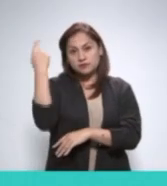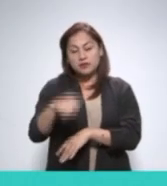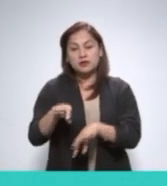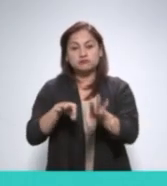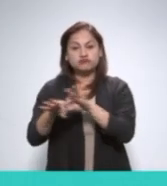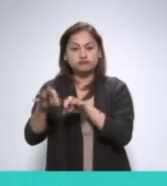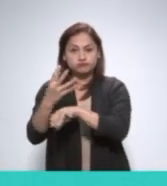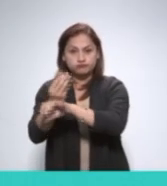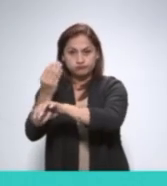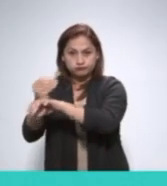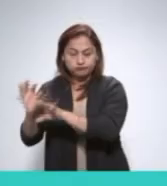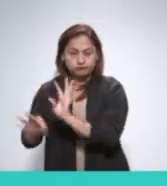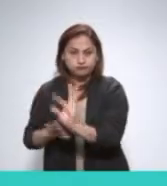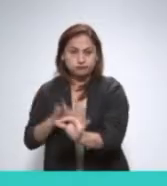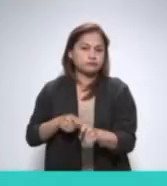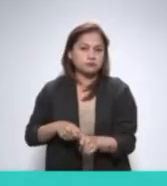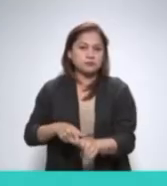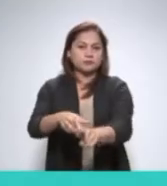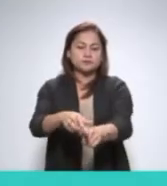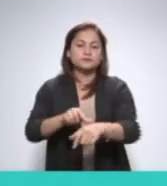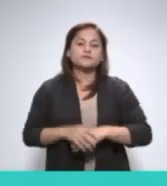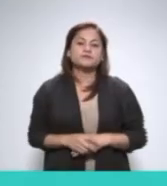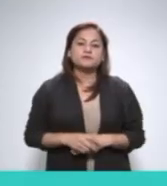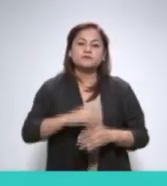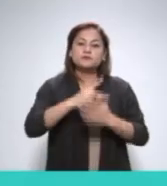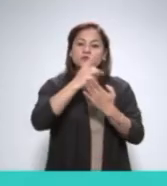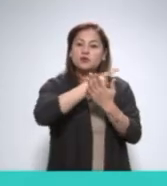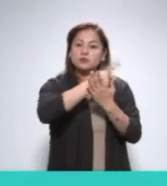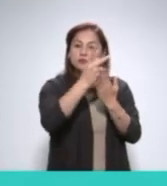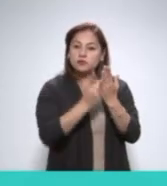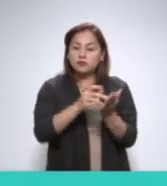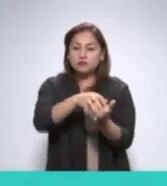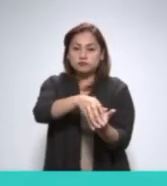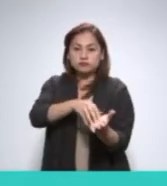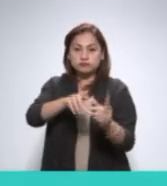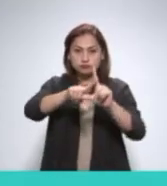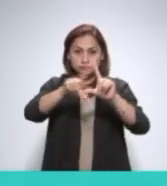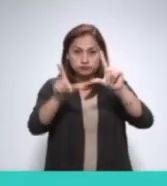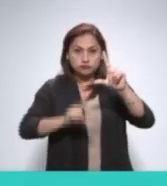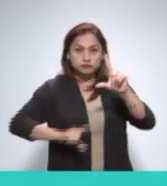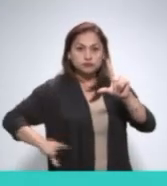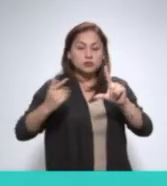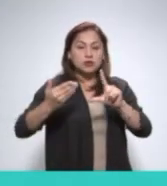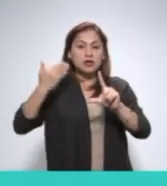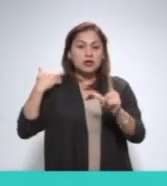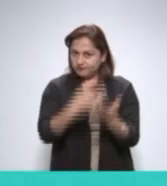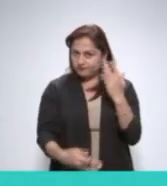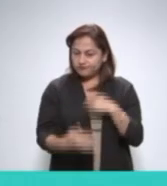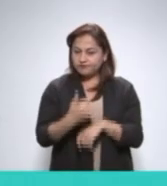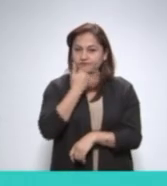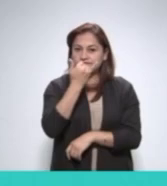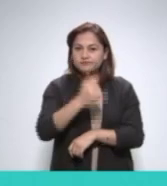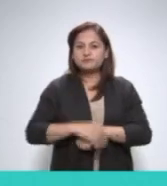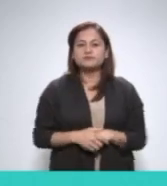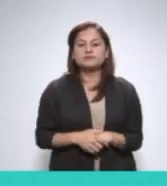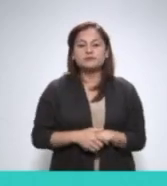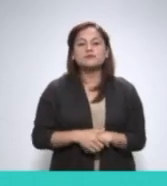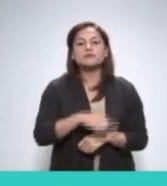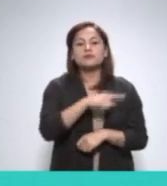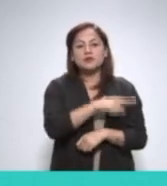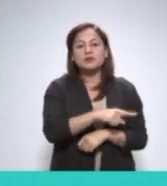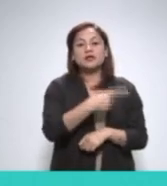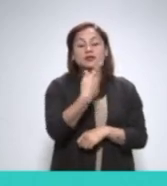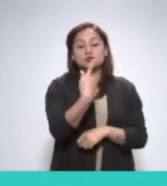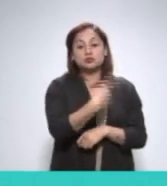dará certeza a la población de las condiciones y costos acordados previa a su venta, ya que los mexicanos tienen el derecho a saber con claridad a qué se